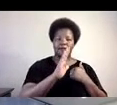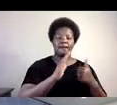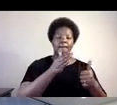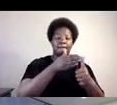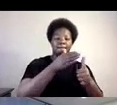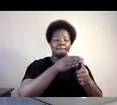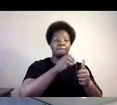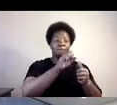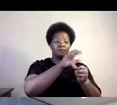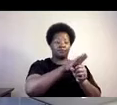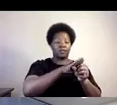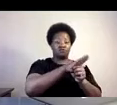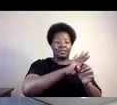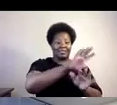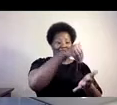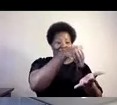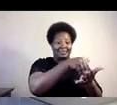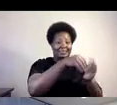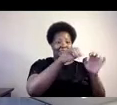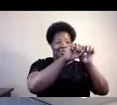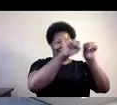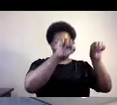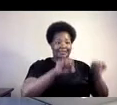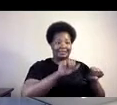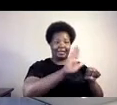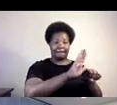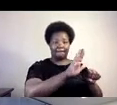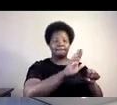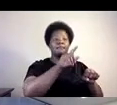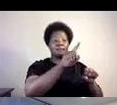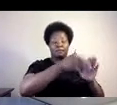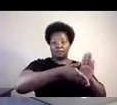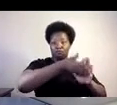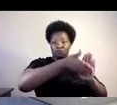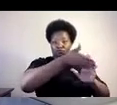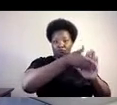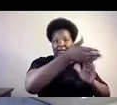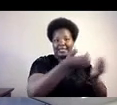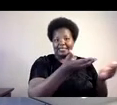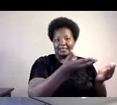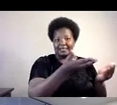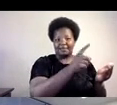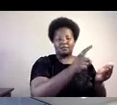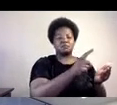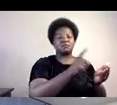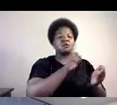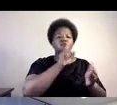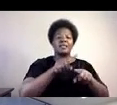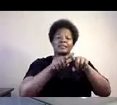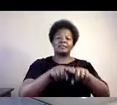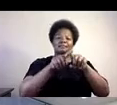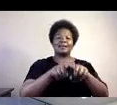es originalmente un programa con servicios que es